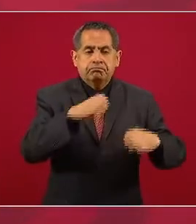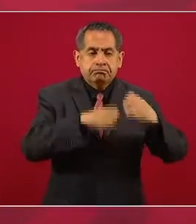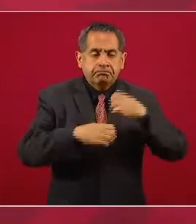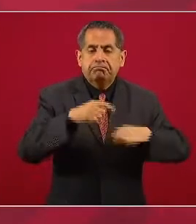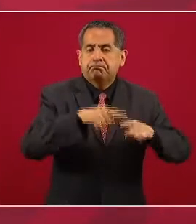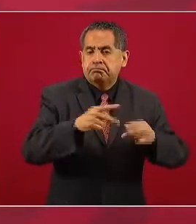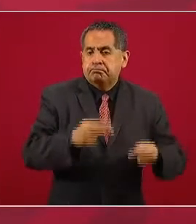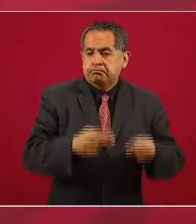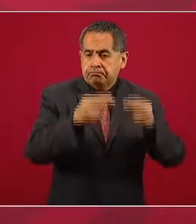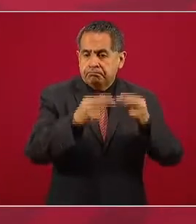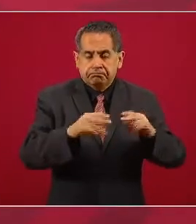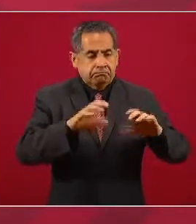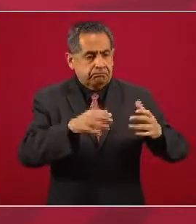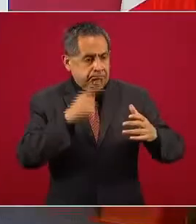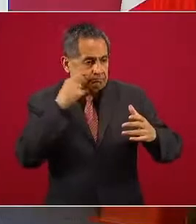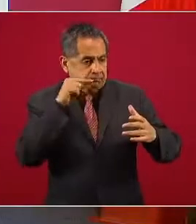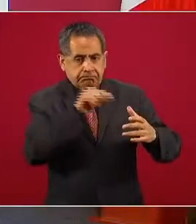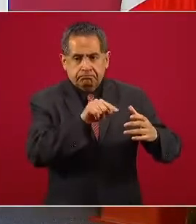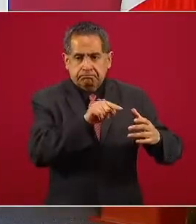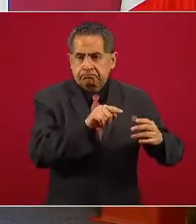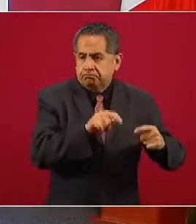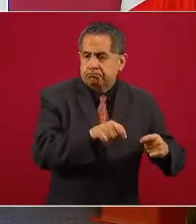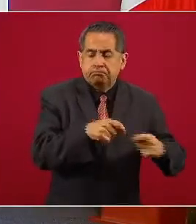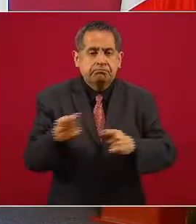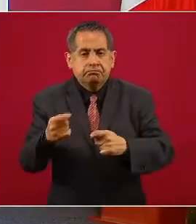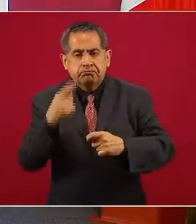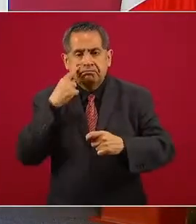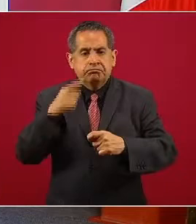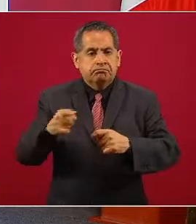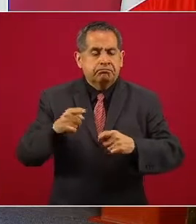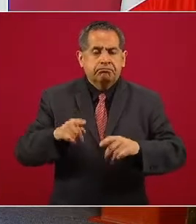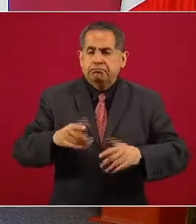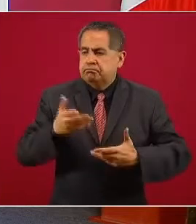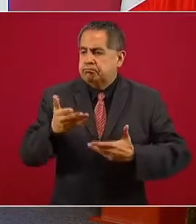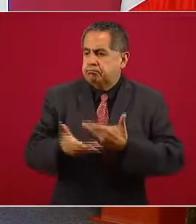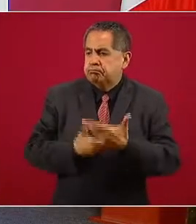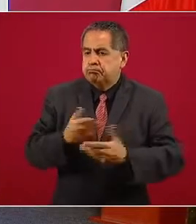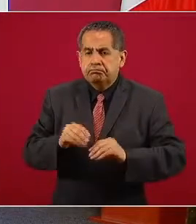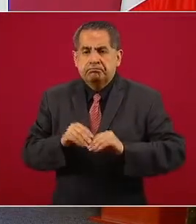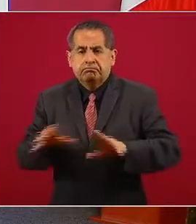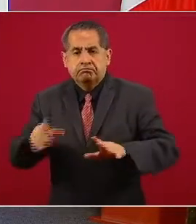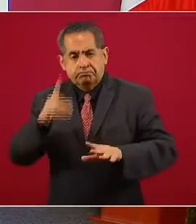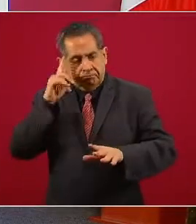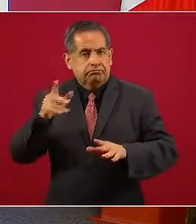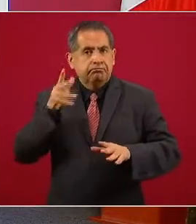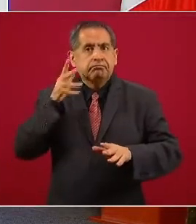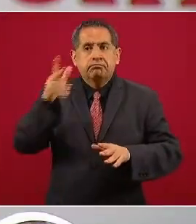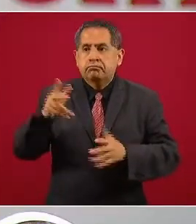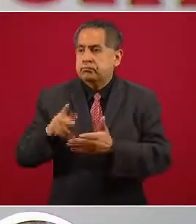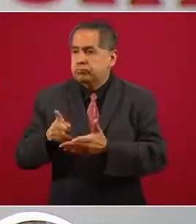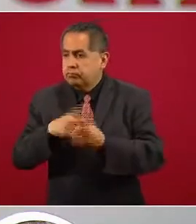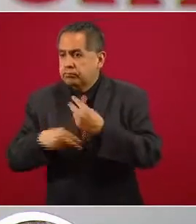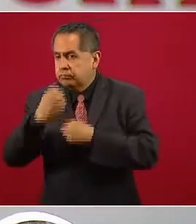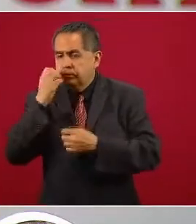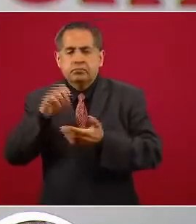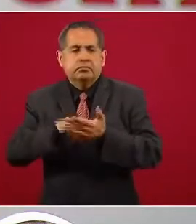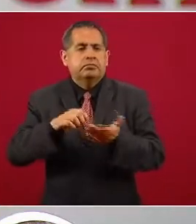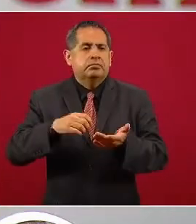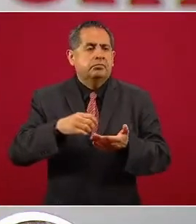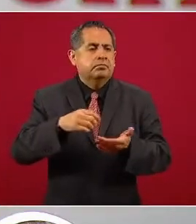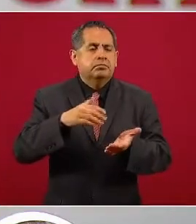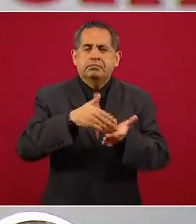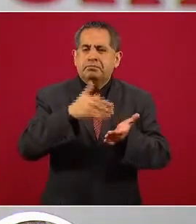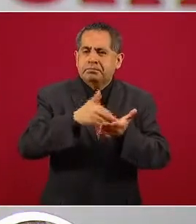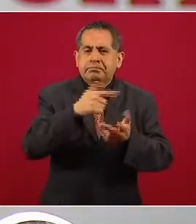negocios orientados a satisfacer la demanda de bienes y servicios para el regreso a clases, como papelerías,